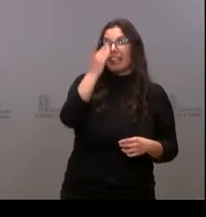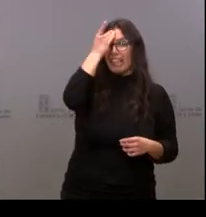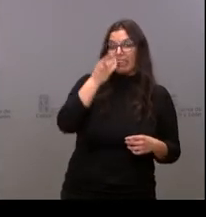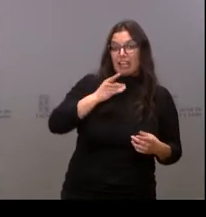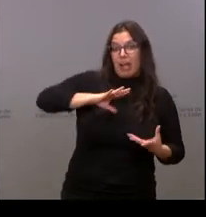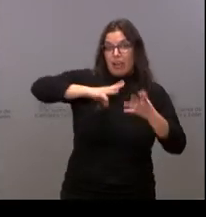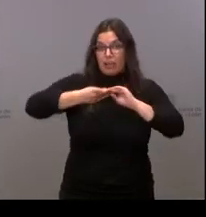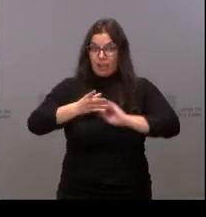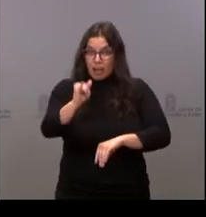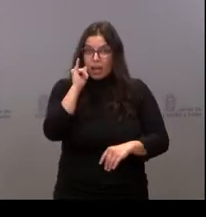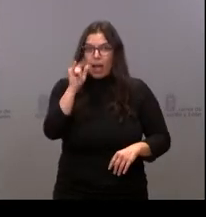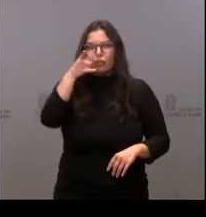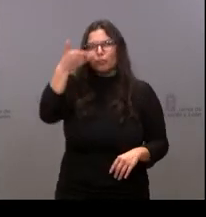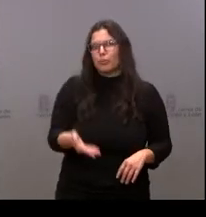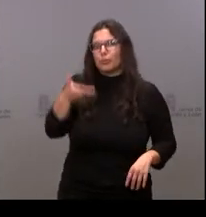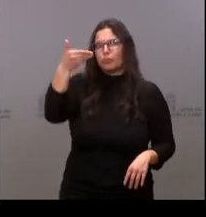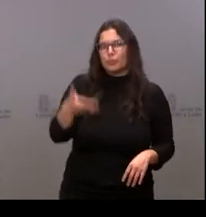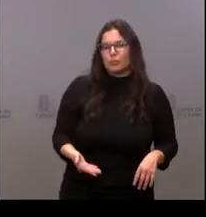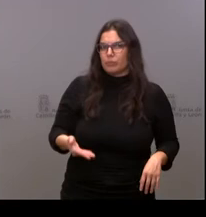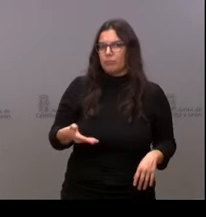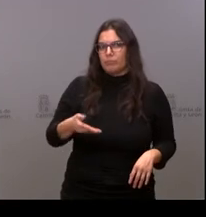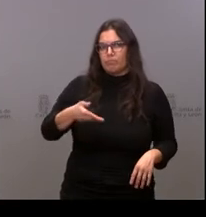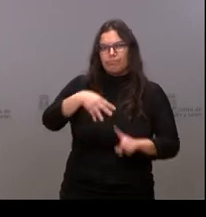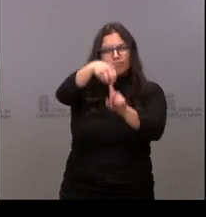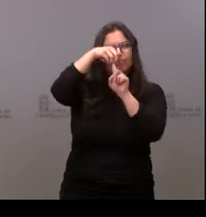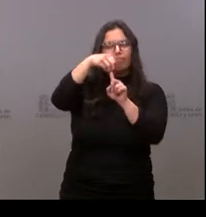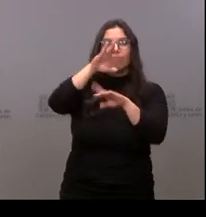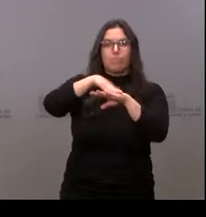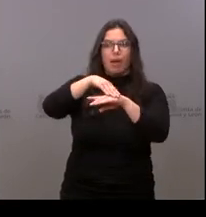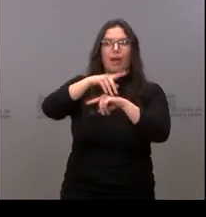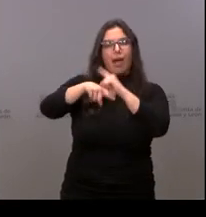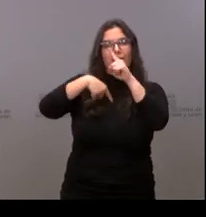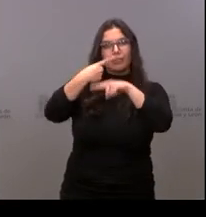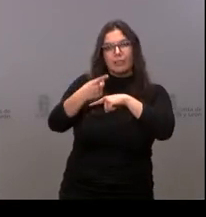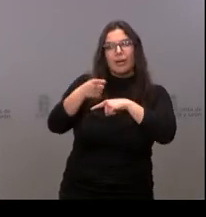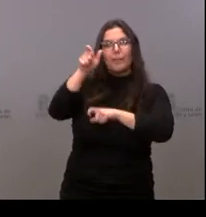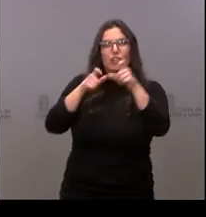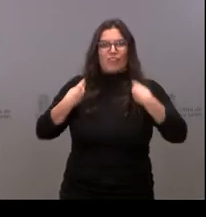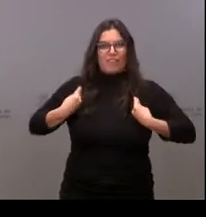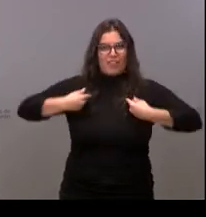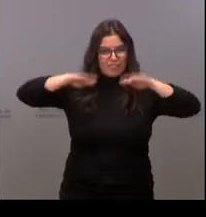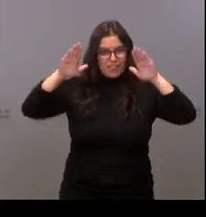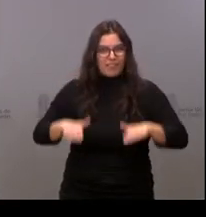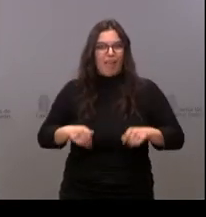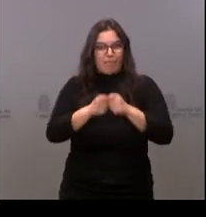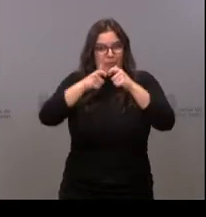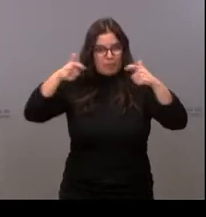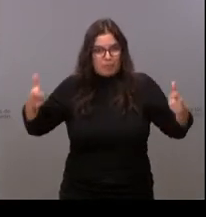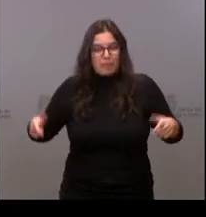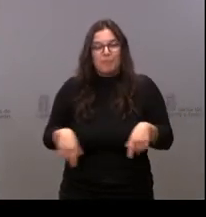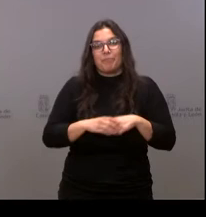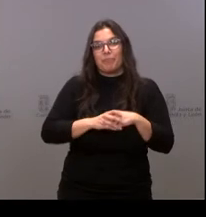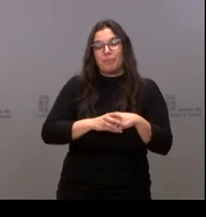fundamental, imprescindible, crucial para tener una Soria más poblada, donde además